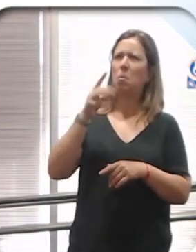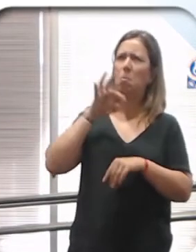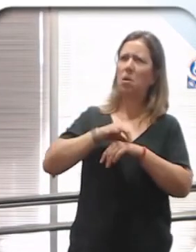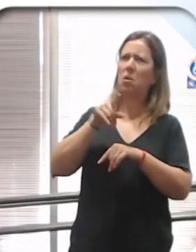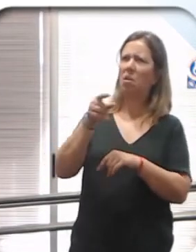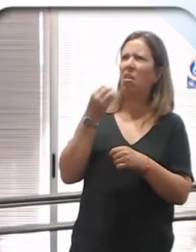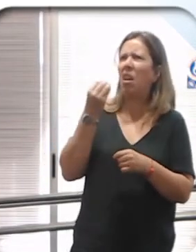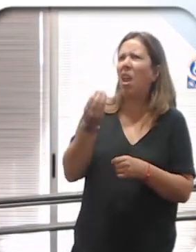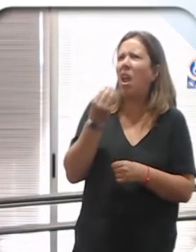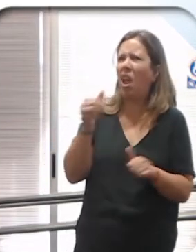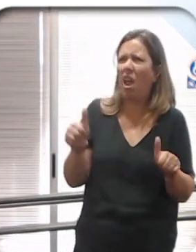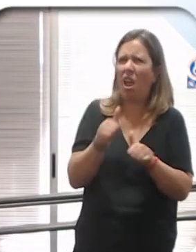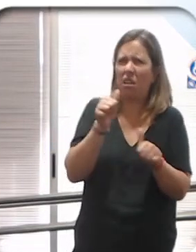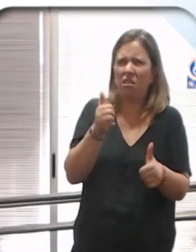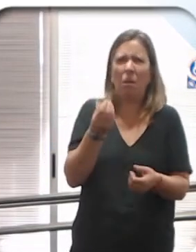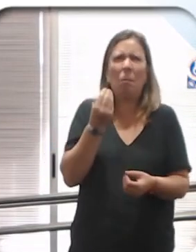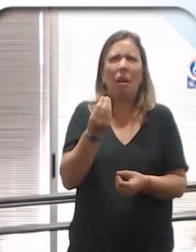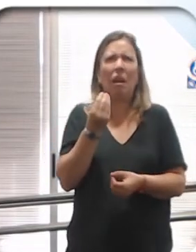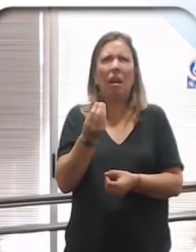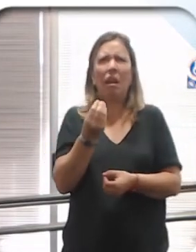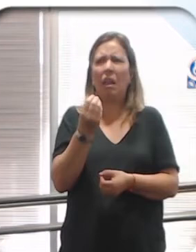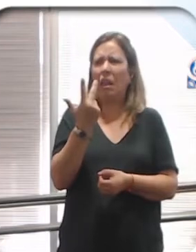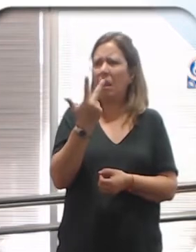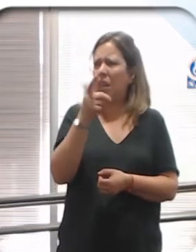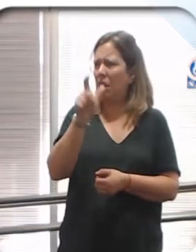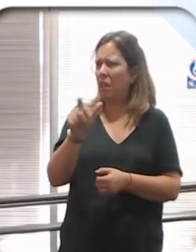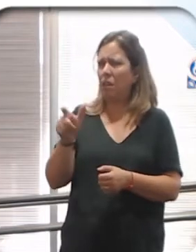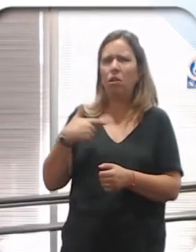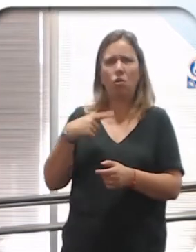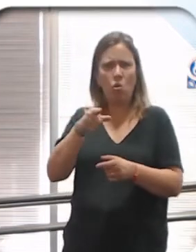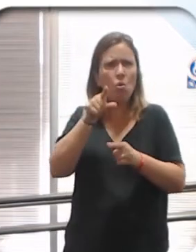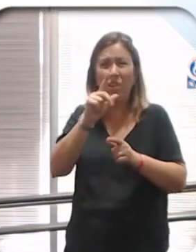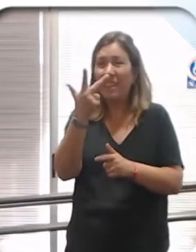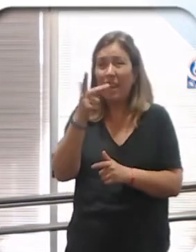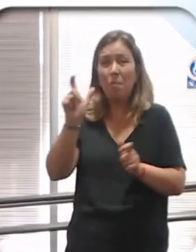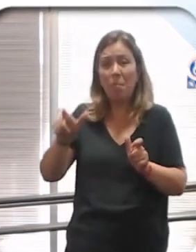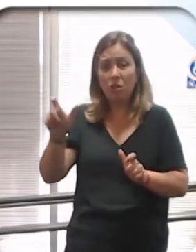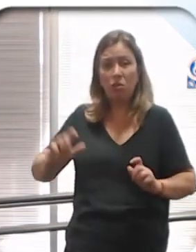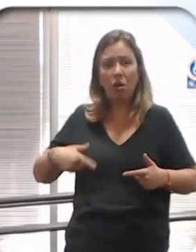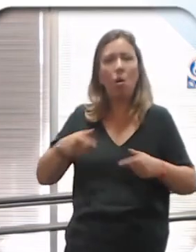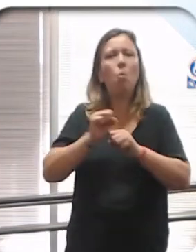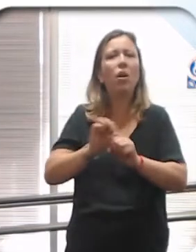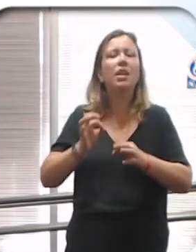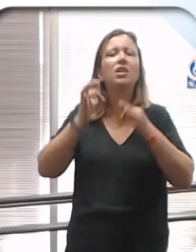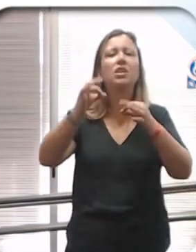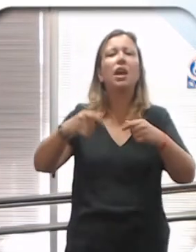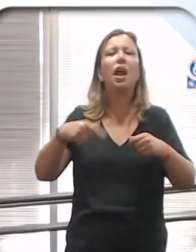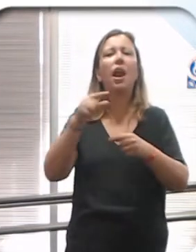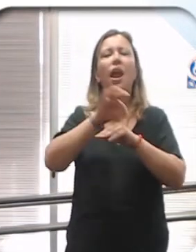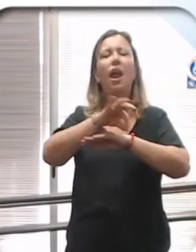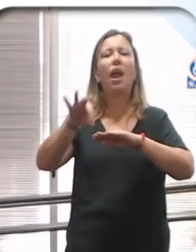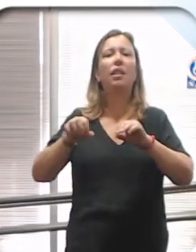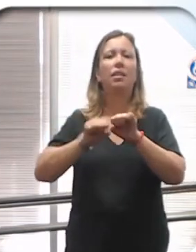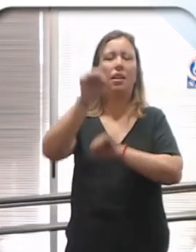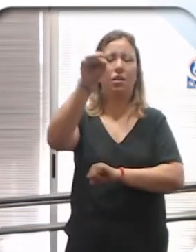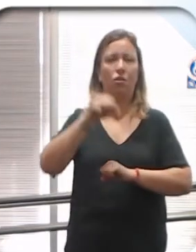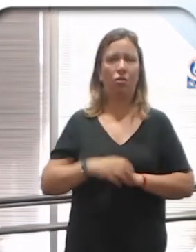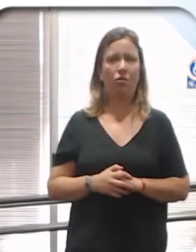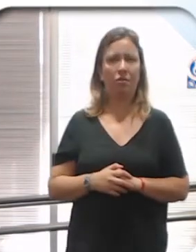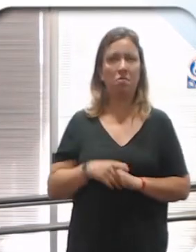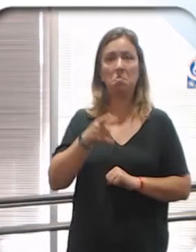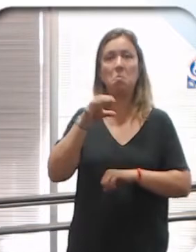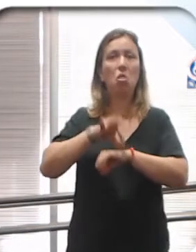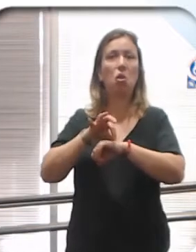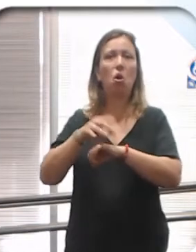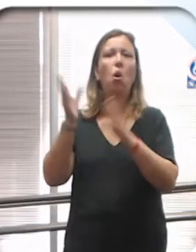mirá el gasto pelotudo que hicieron esto por tres. No, bien, los aplaudimos, porque esos tres llegaron a ser arquitectos, en realidad. Y en